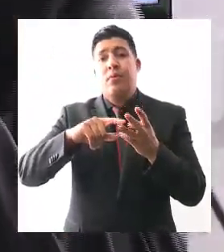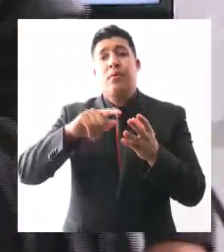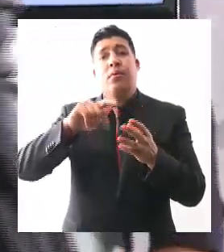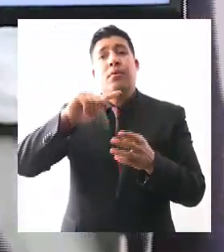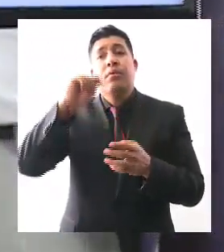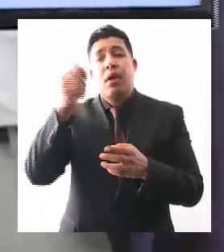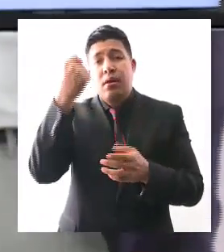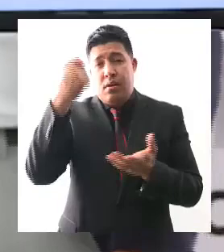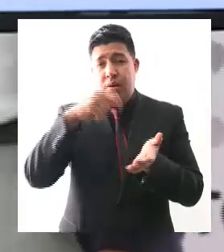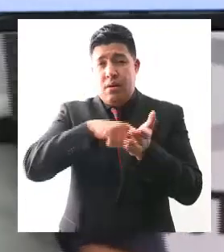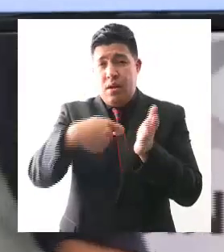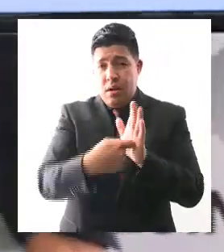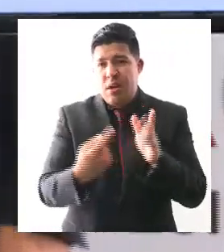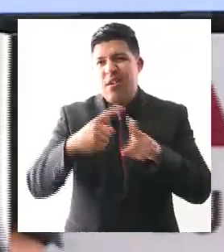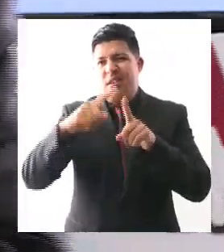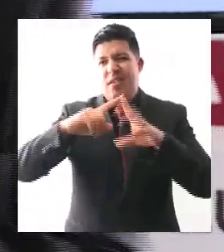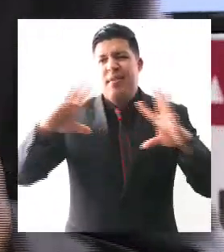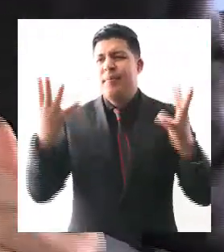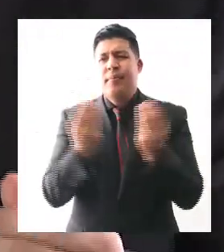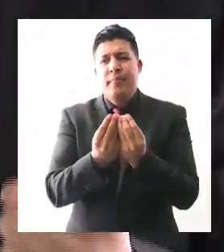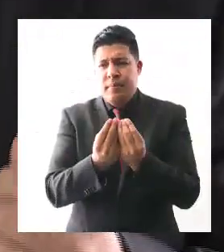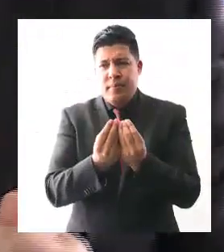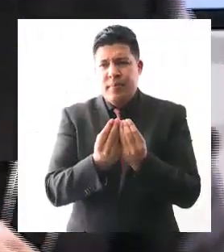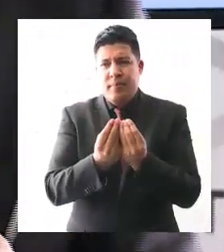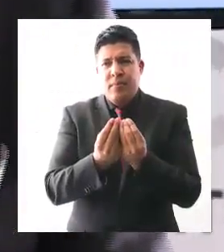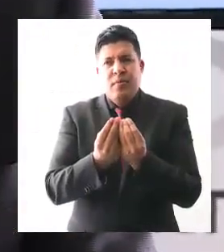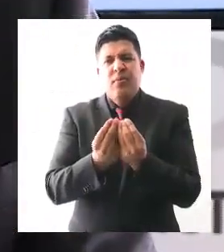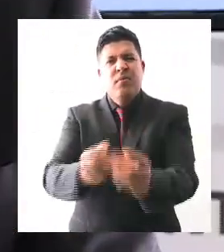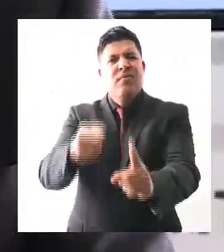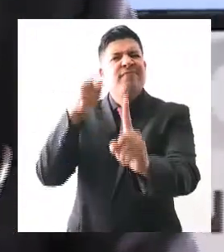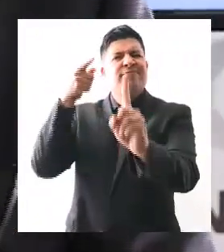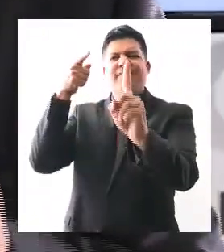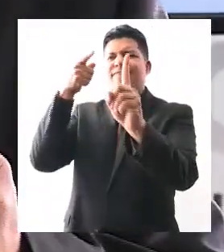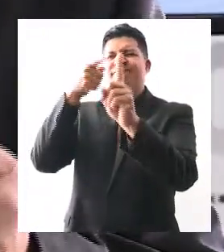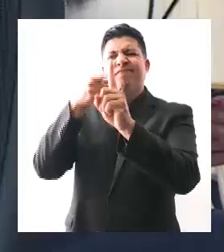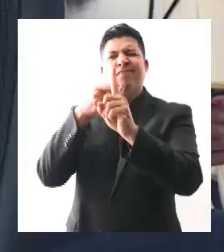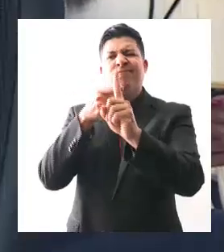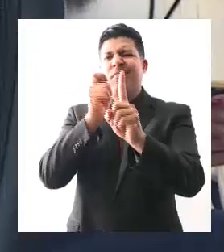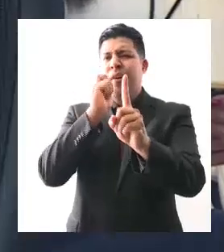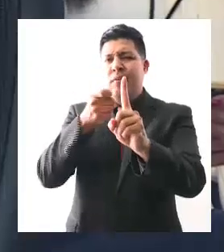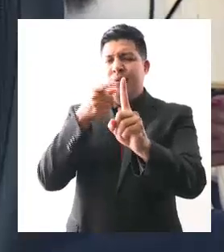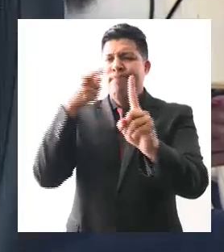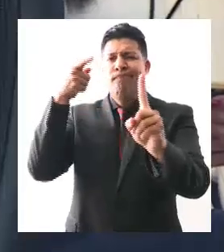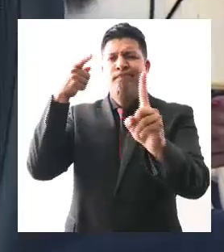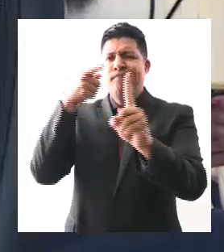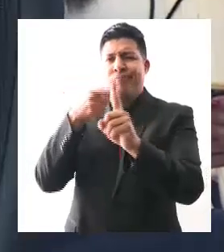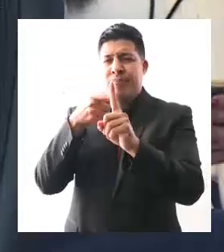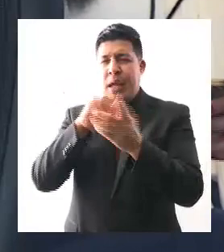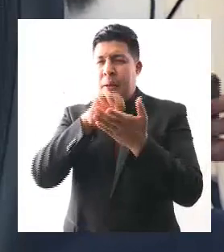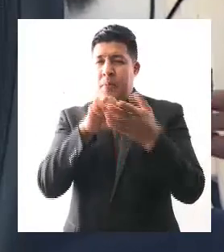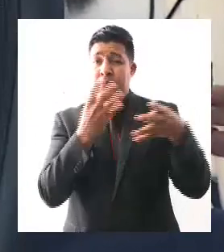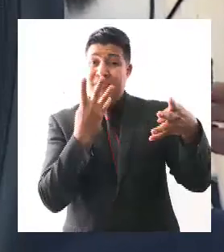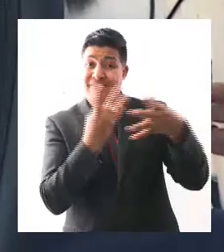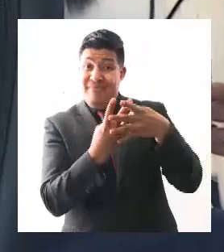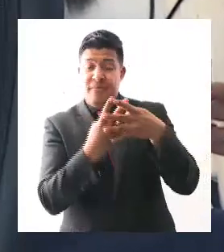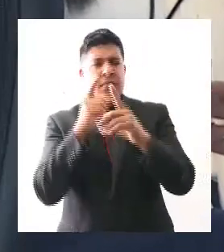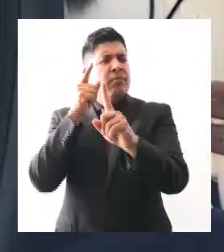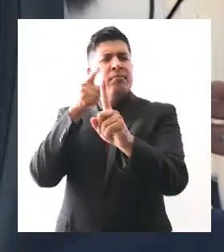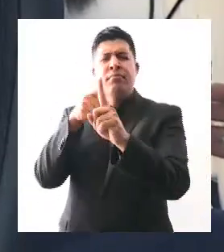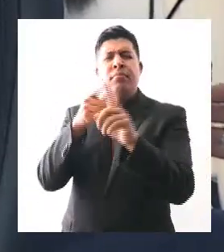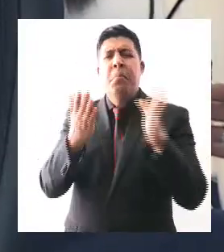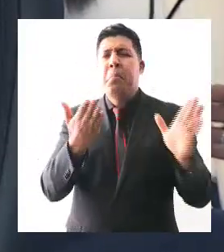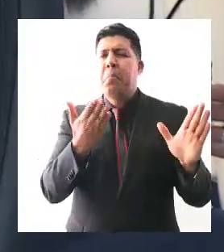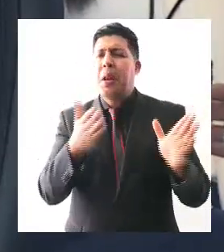¿qué es lo que específicamente queremos lograr con las personas que están privadas de su libertad? Bueno, todos tienen un plan de actividades